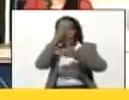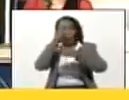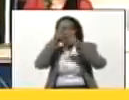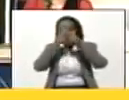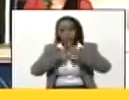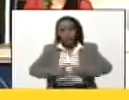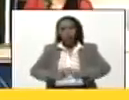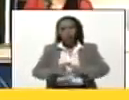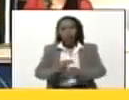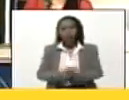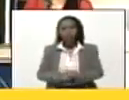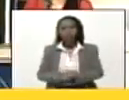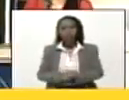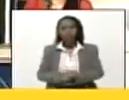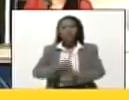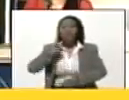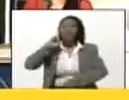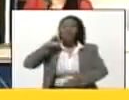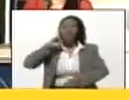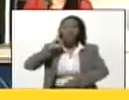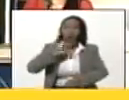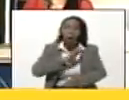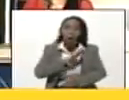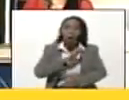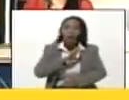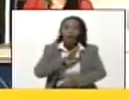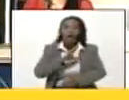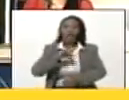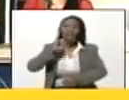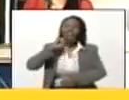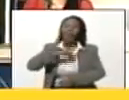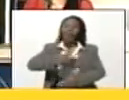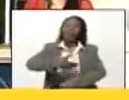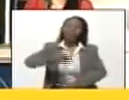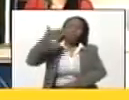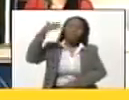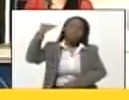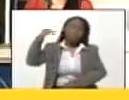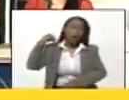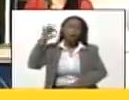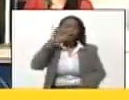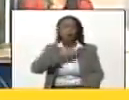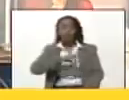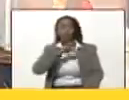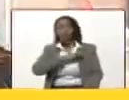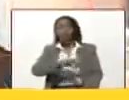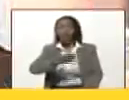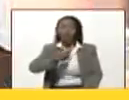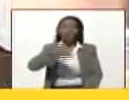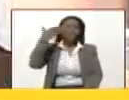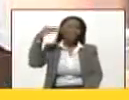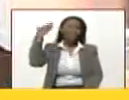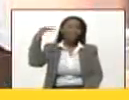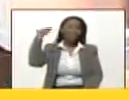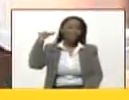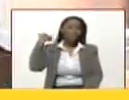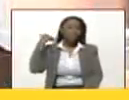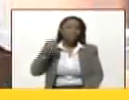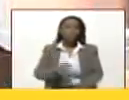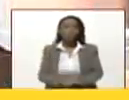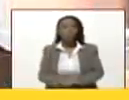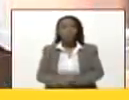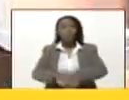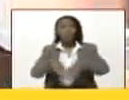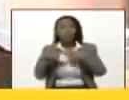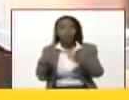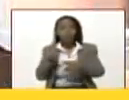de honor, historiadores, antropólogos, sociólogos que